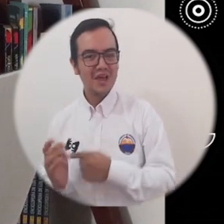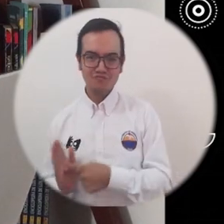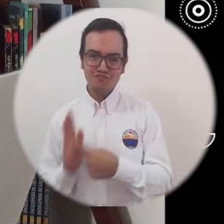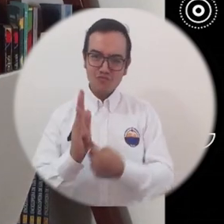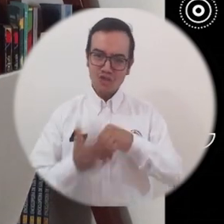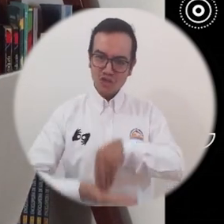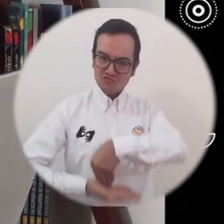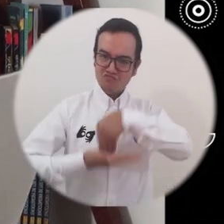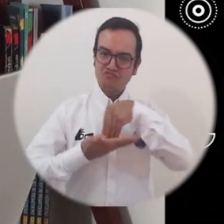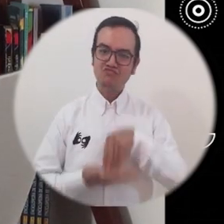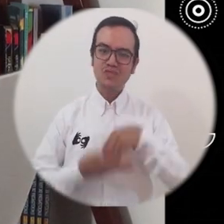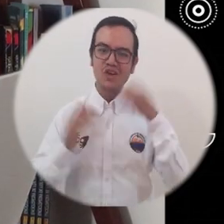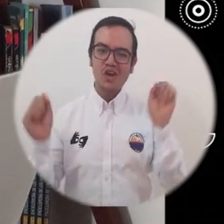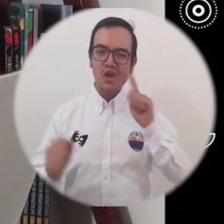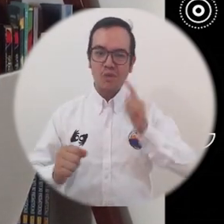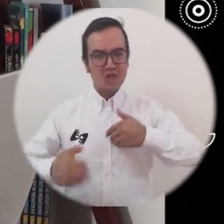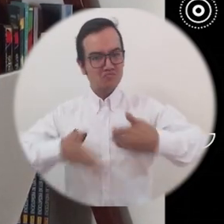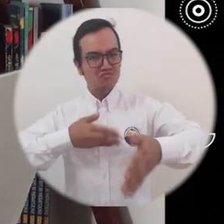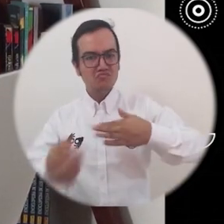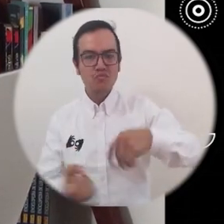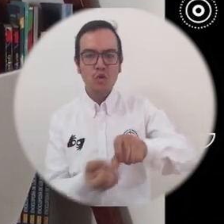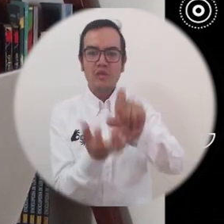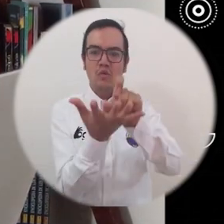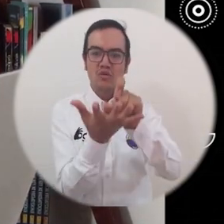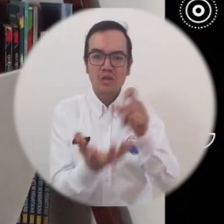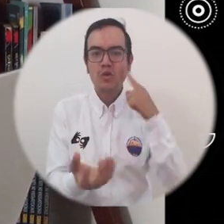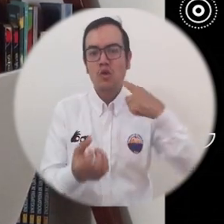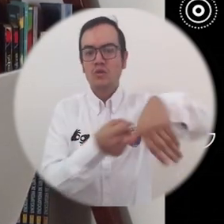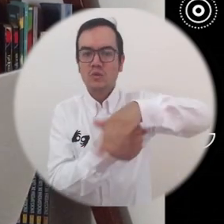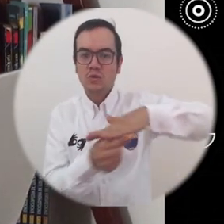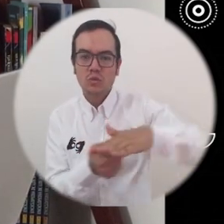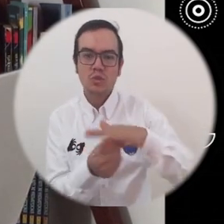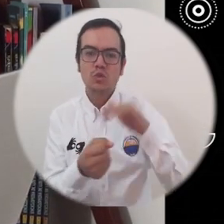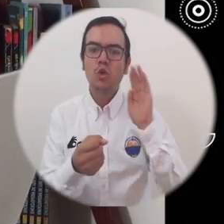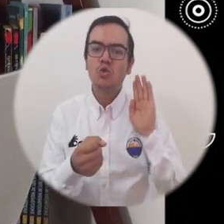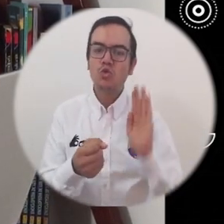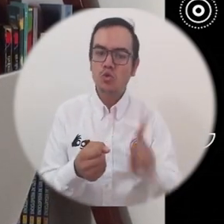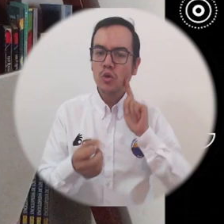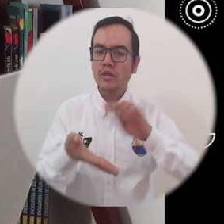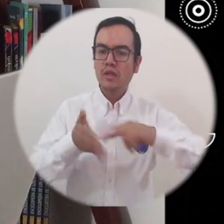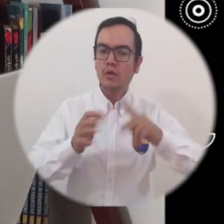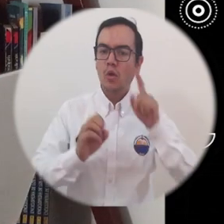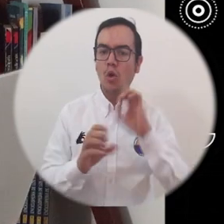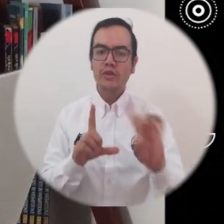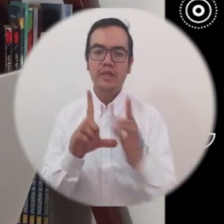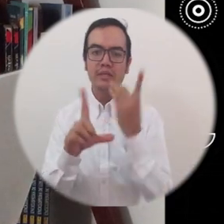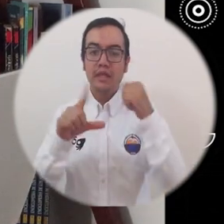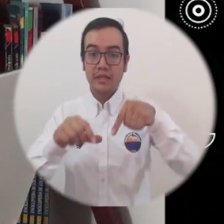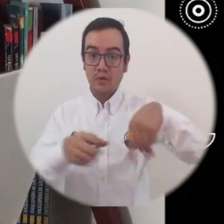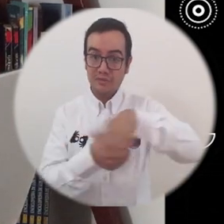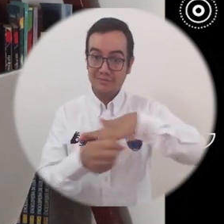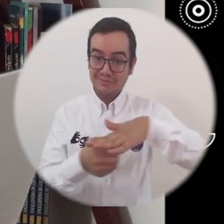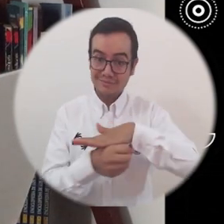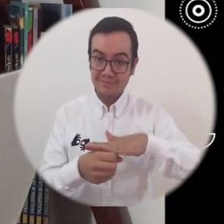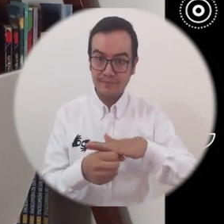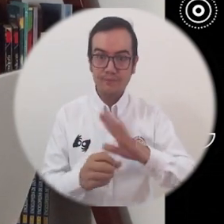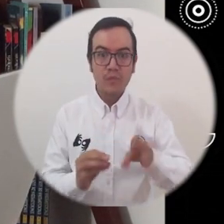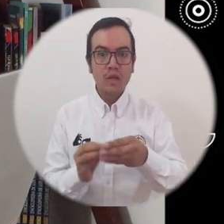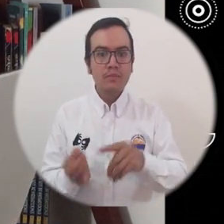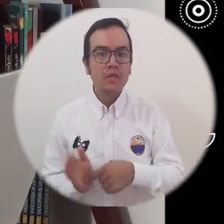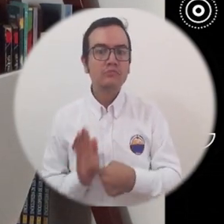demuestra estar preparada cada día más para el contexto tecnológico y digital que atravesamos como sociedad